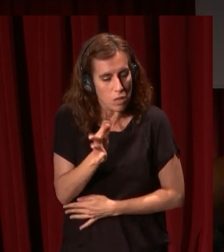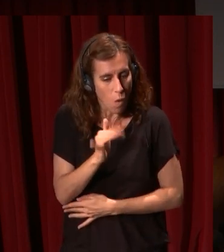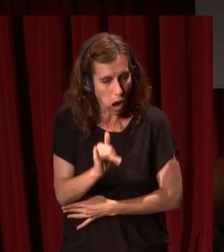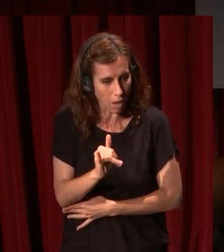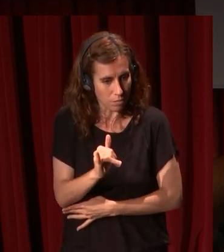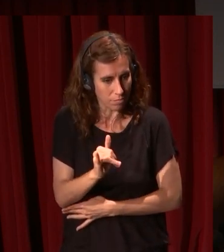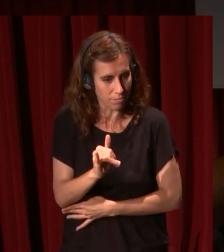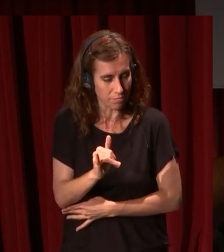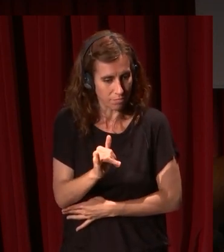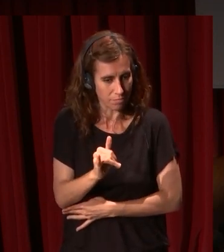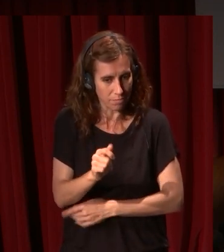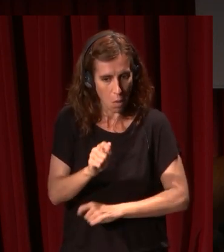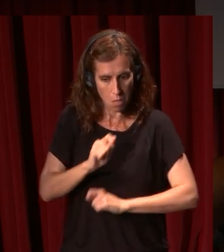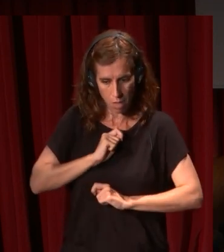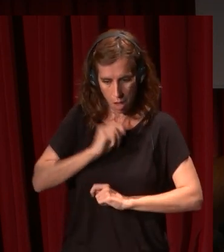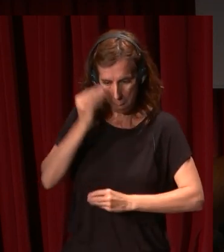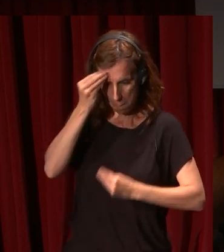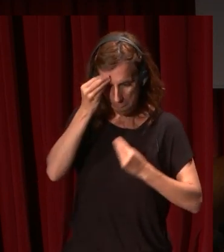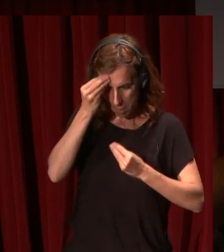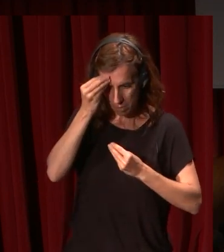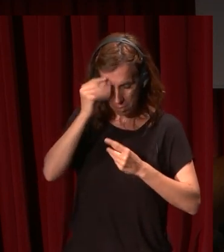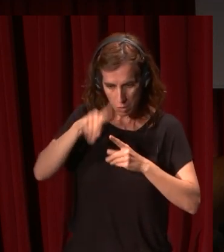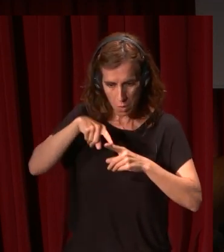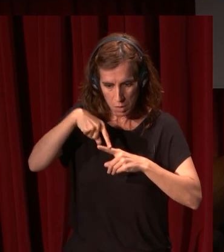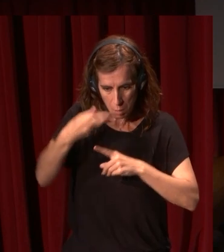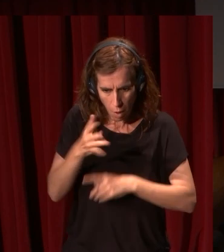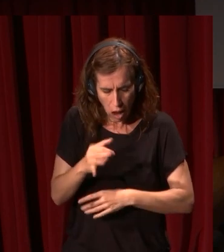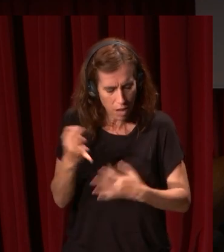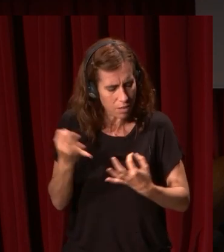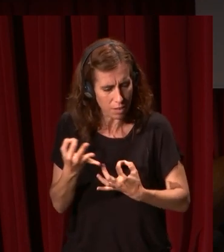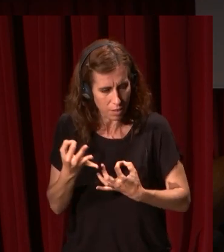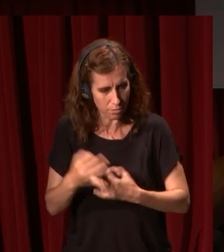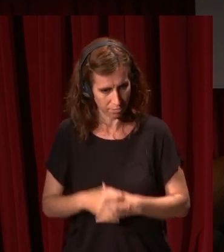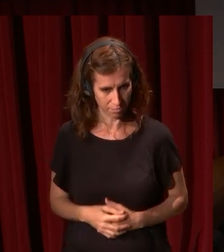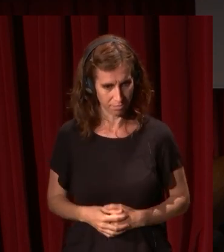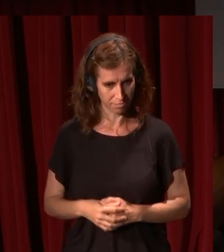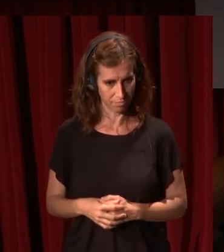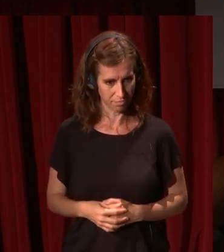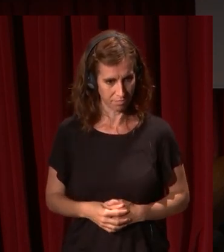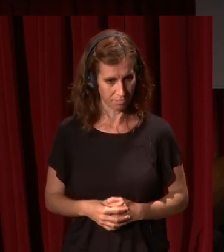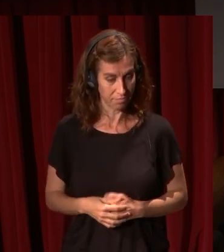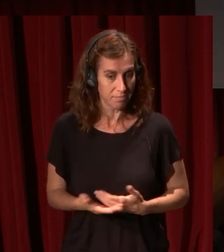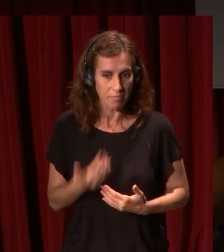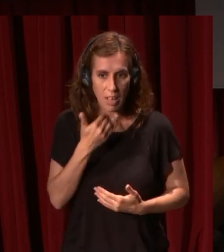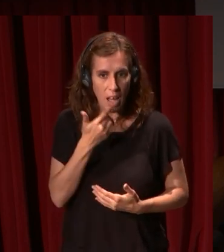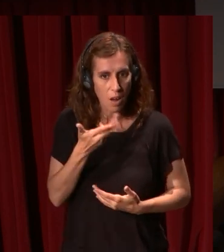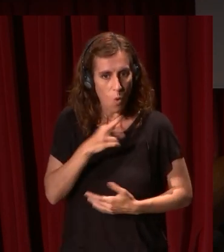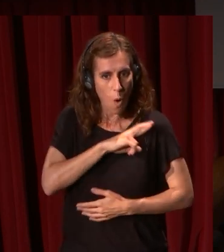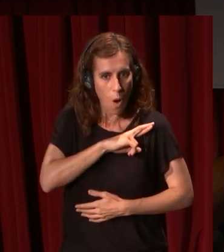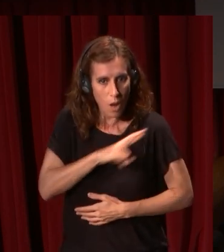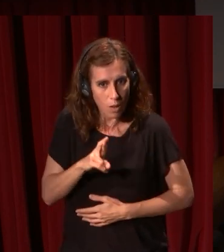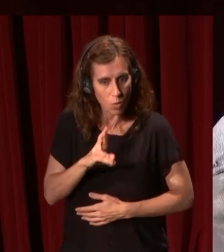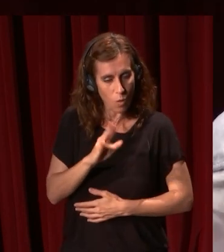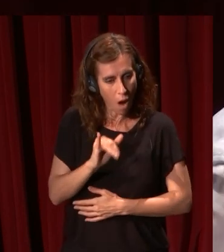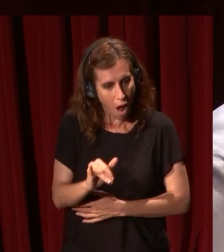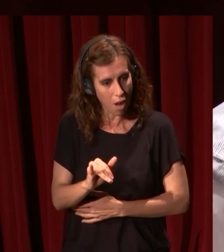virtud es una virtud que nos hace pensar en lo trascendente y en última instancia es una virtud que entendemos como que tiene algo de religioso y que eso